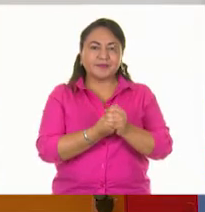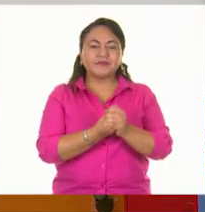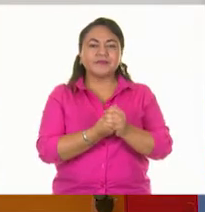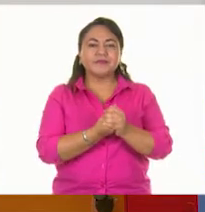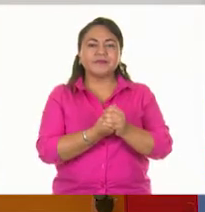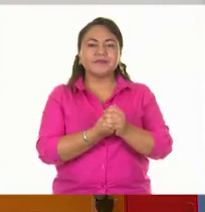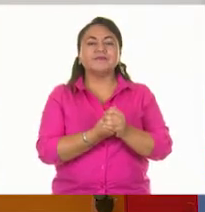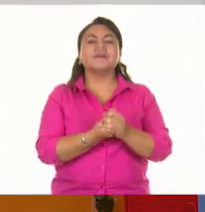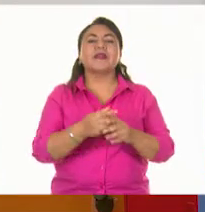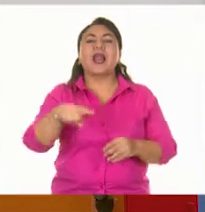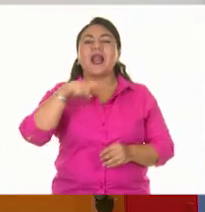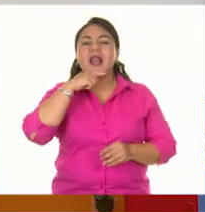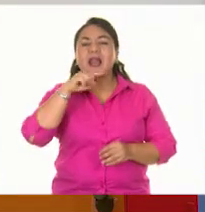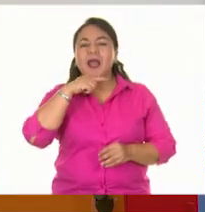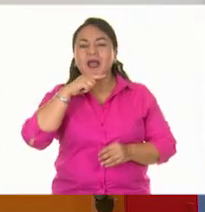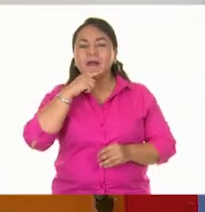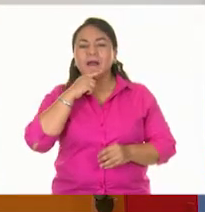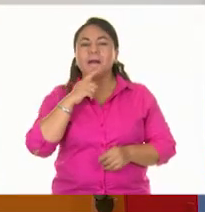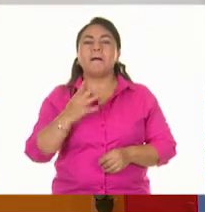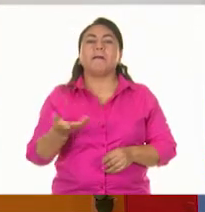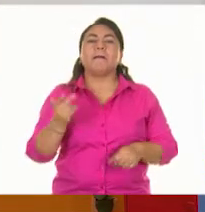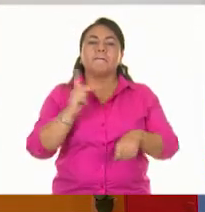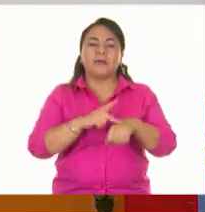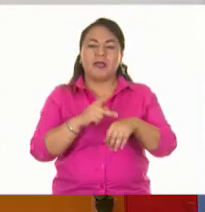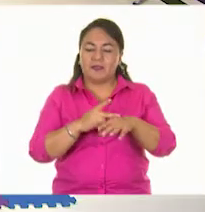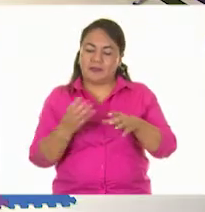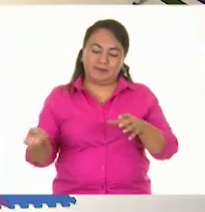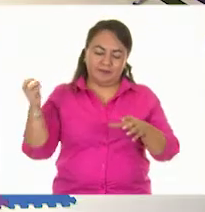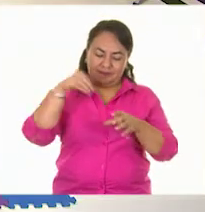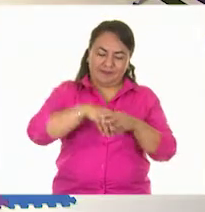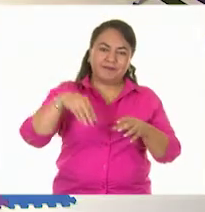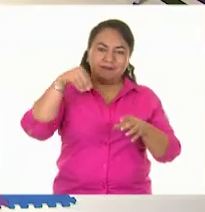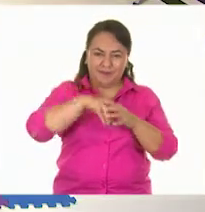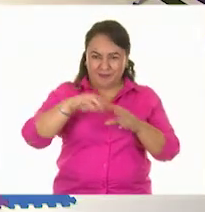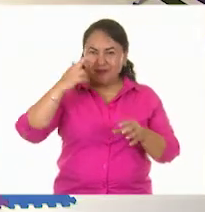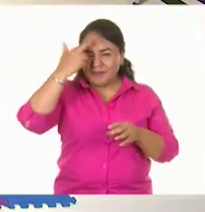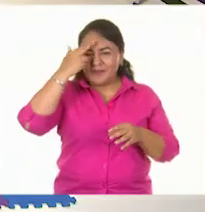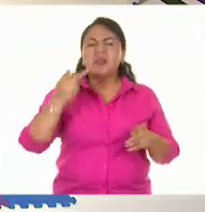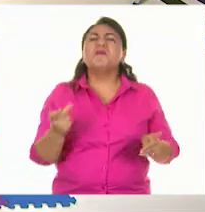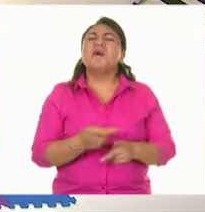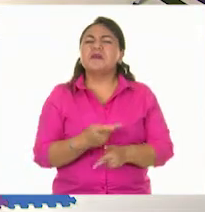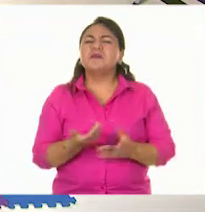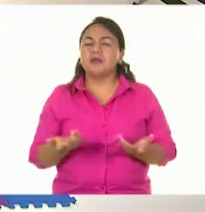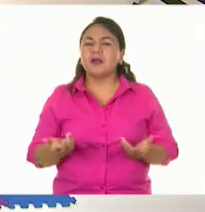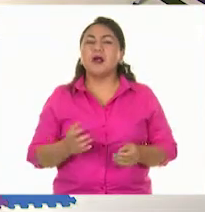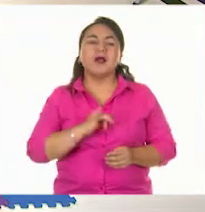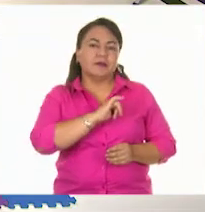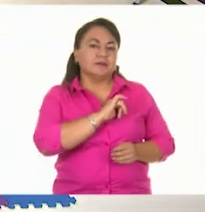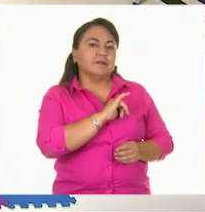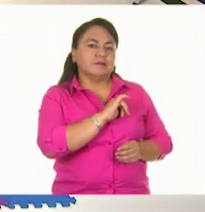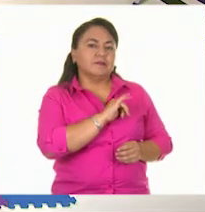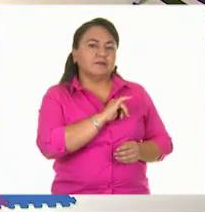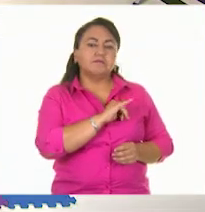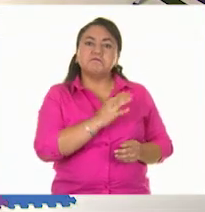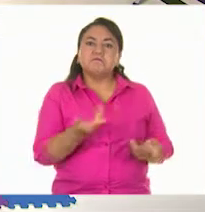colocamos lápices o piedras dentro de una botella? Sí. ¿Se acuerdan qué pasó, Alexia? Sí, no pasó nada.